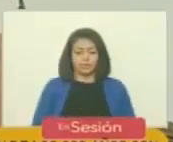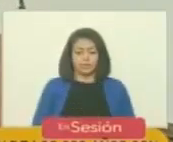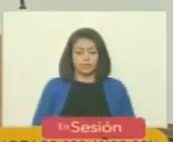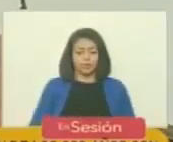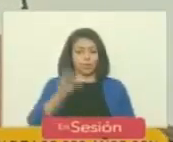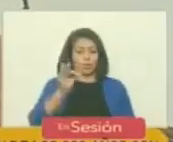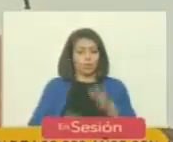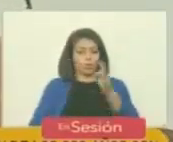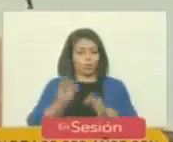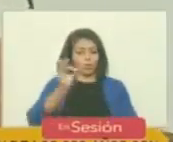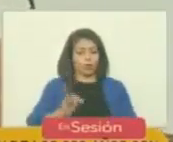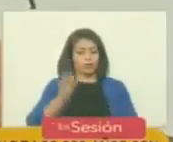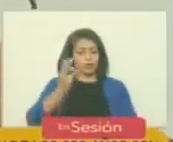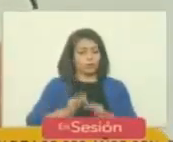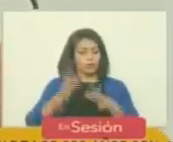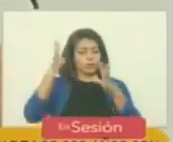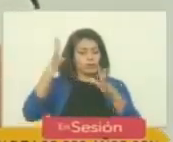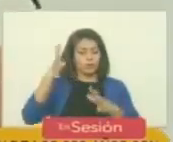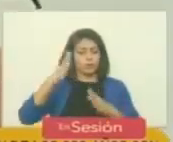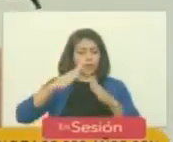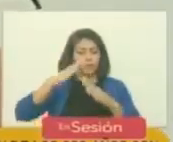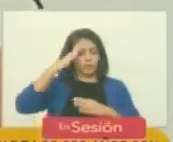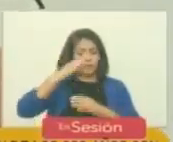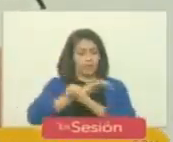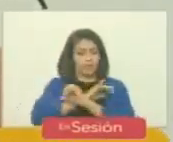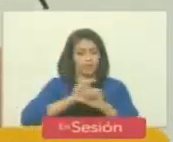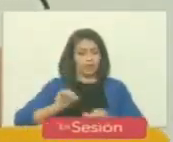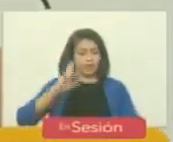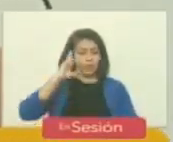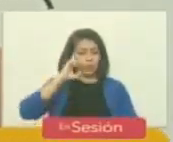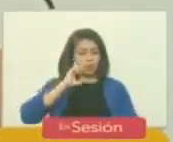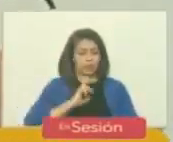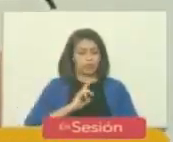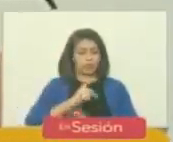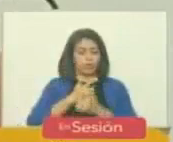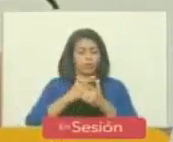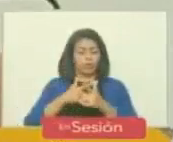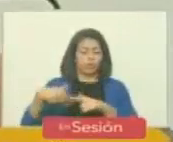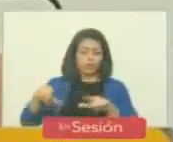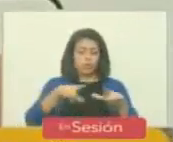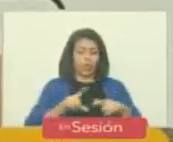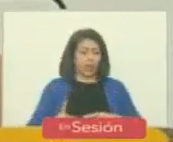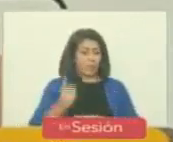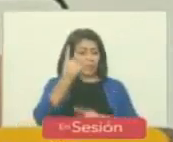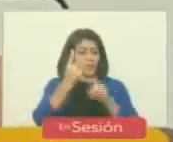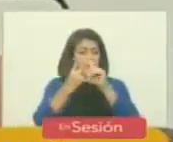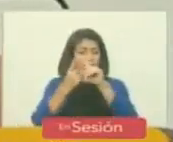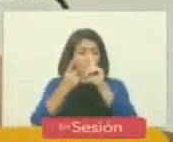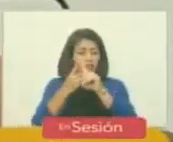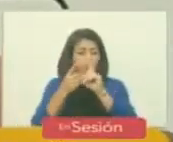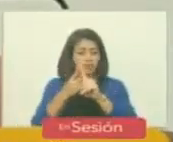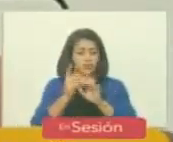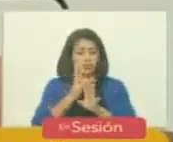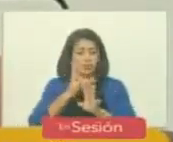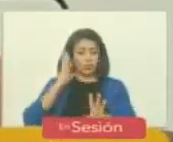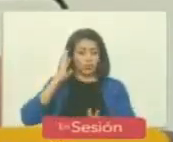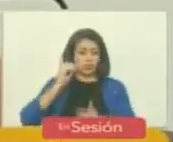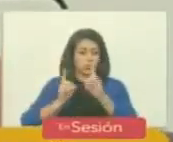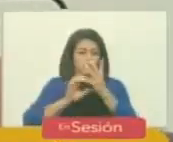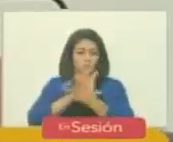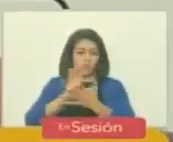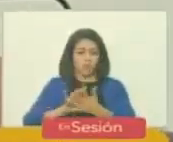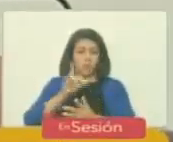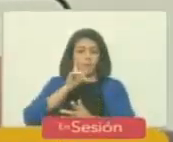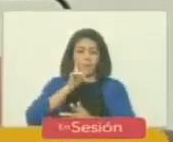Juzgado por sus éxitos militares, Bolívar merece un lugar de primera categoría. Con tropas irregulares, mal